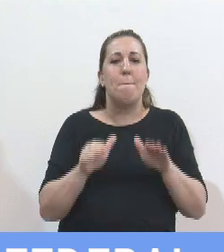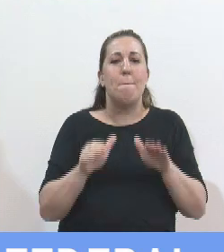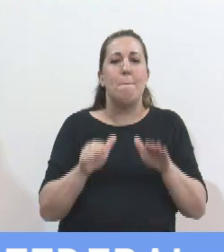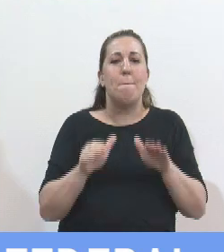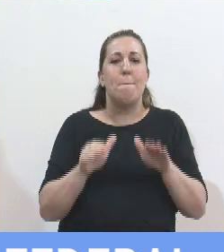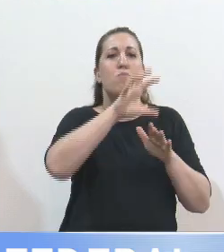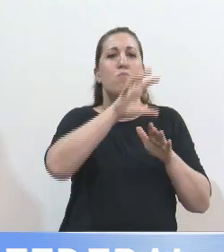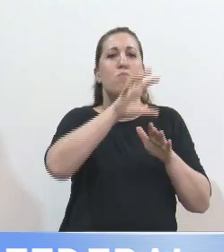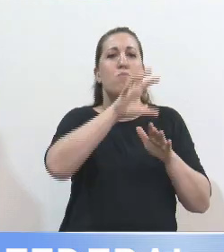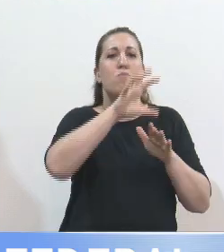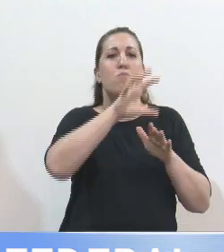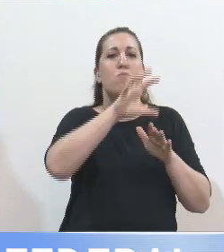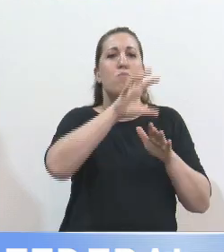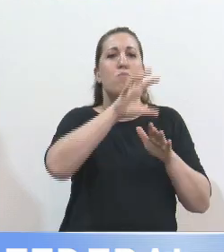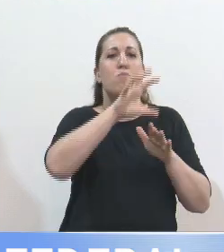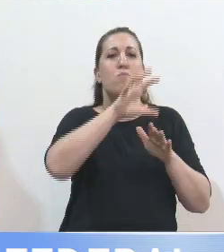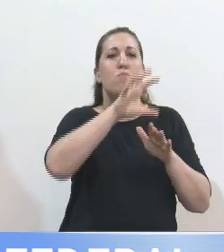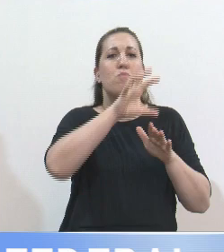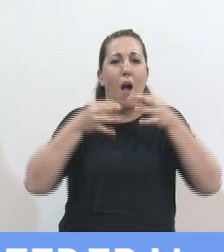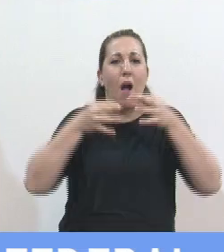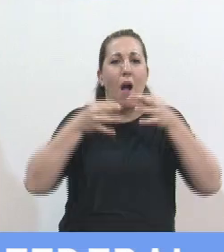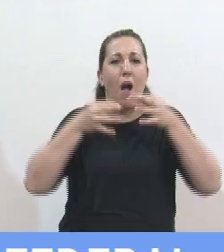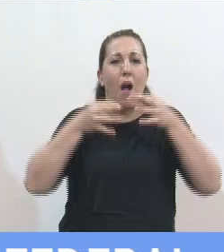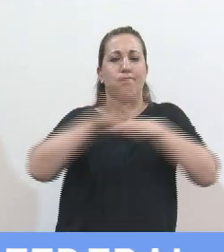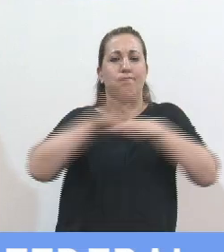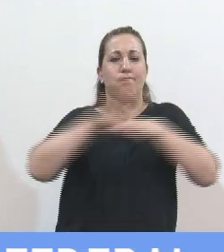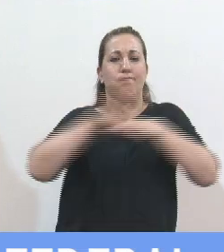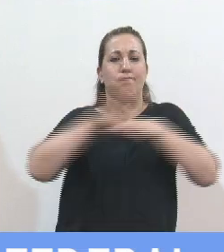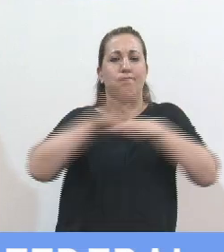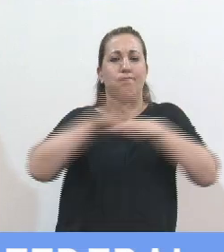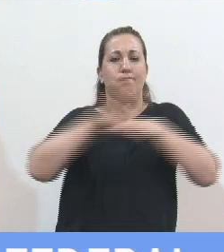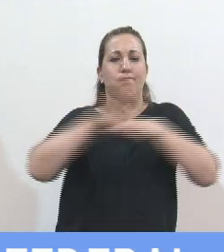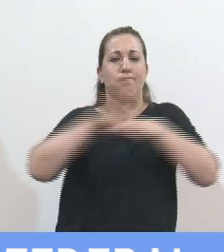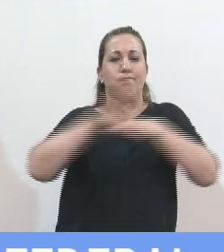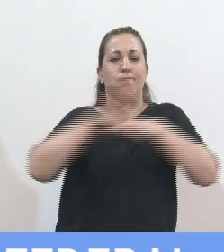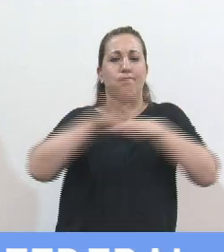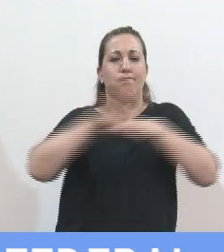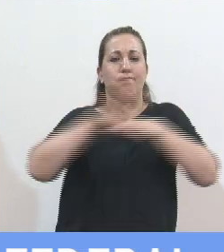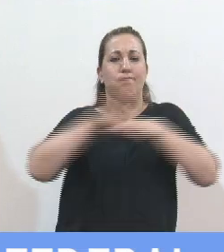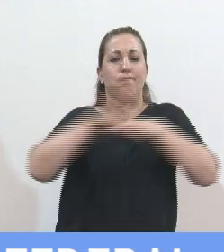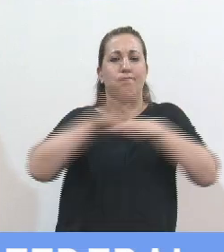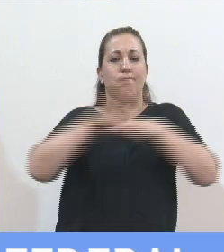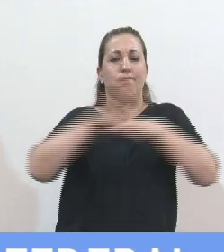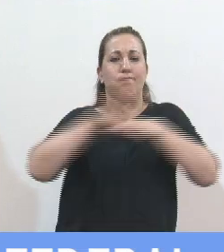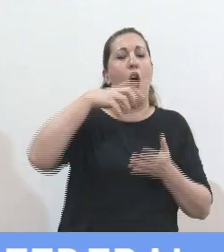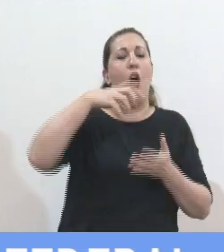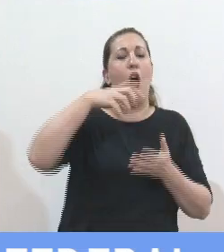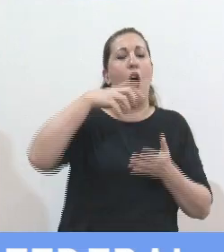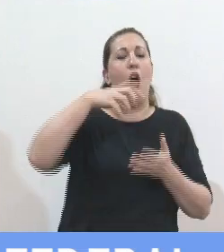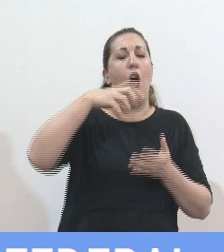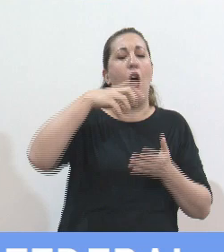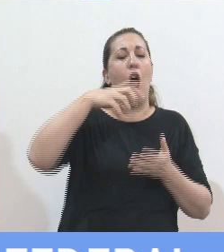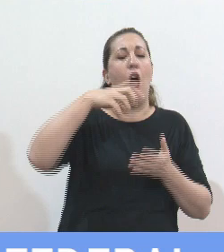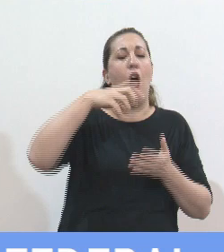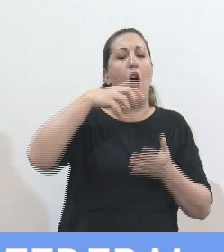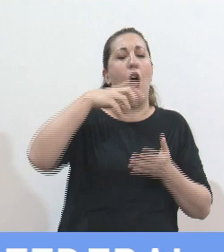provincias, optimizando y profesionalizando la estructura judicial existente. Creación de juzgados federales de primera instancia, en